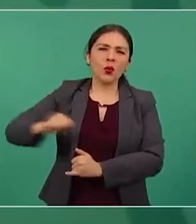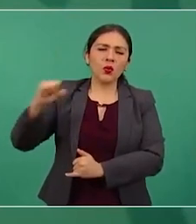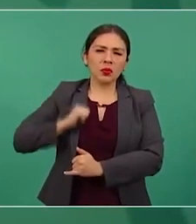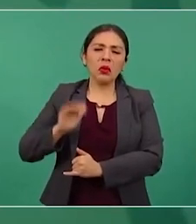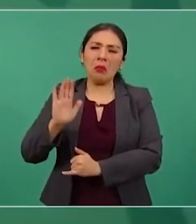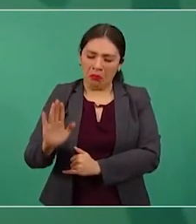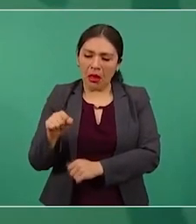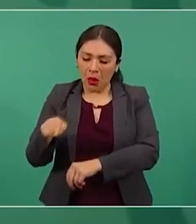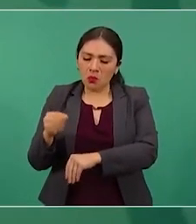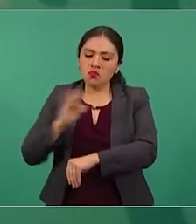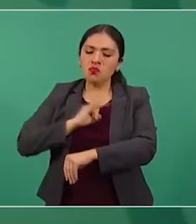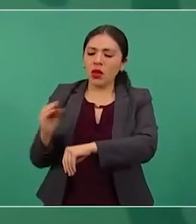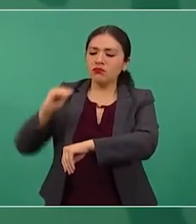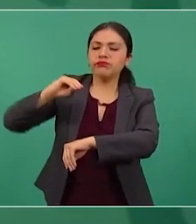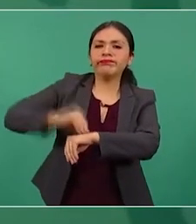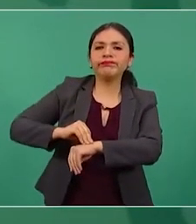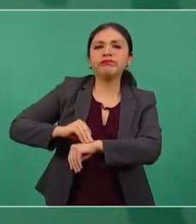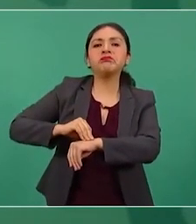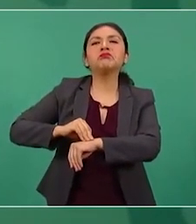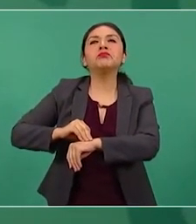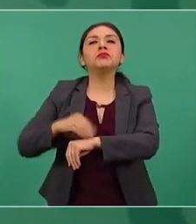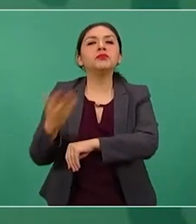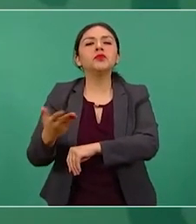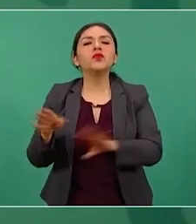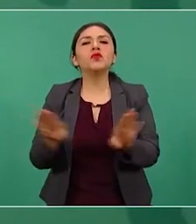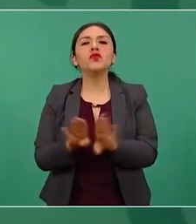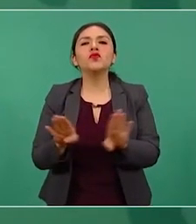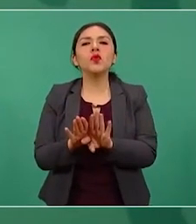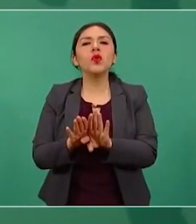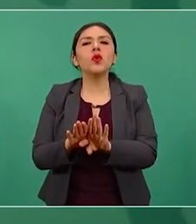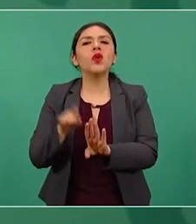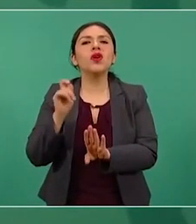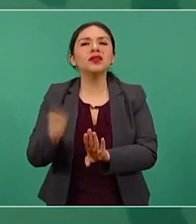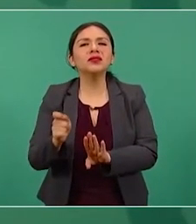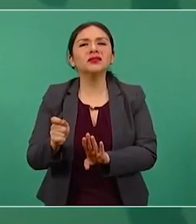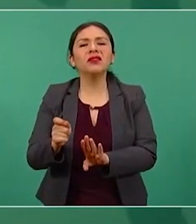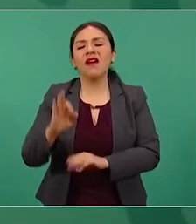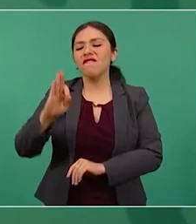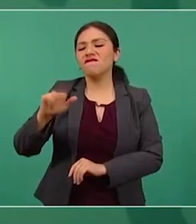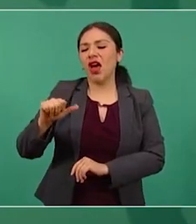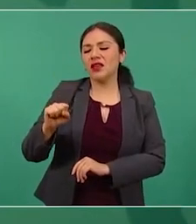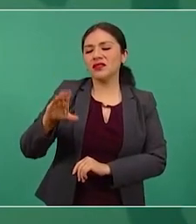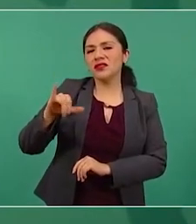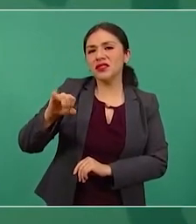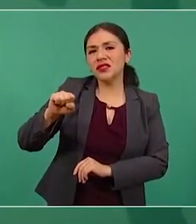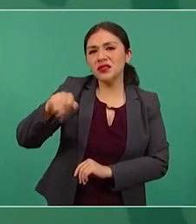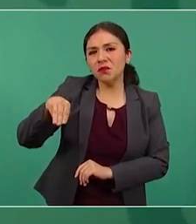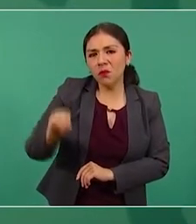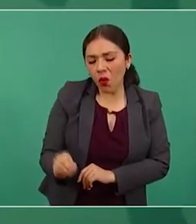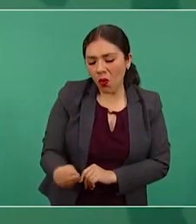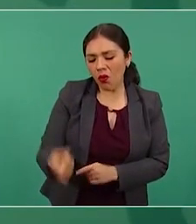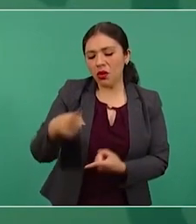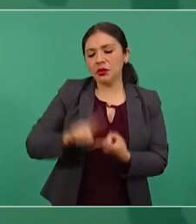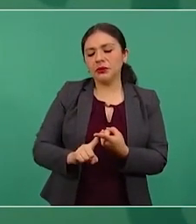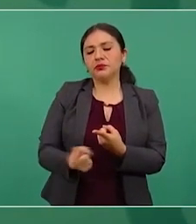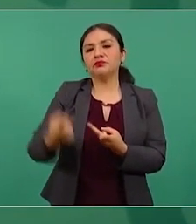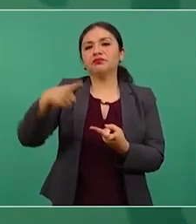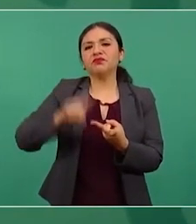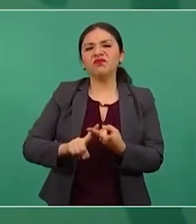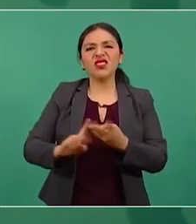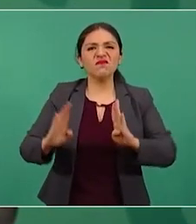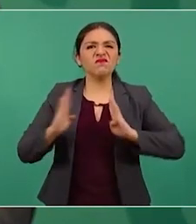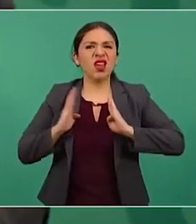el fascismo, el